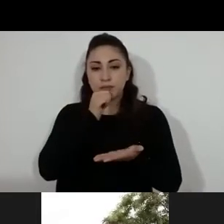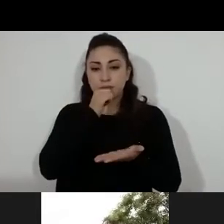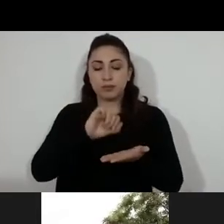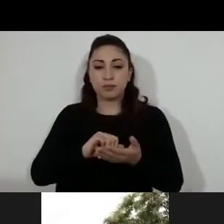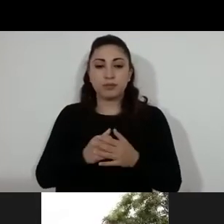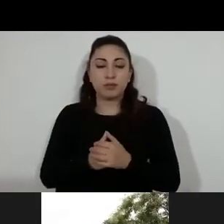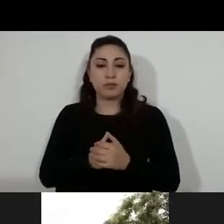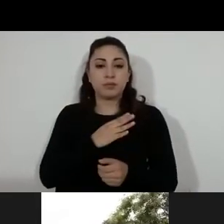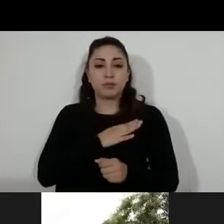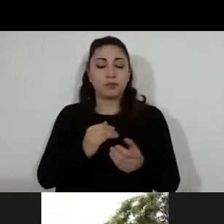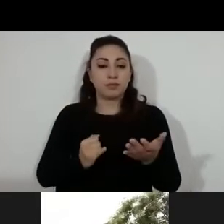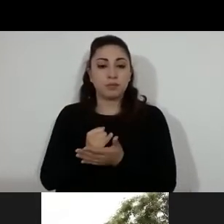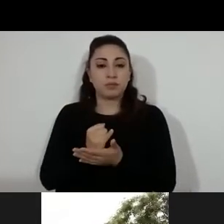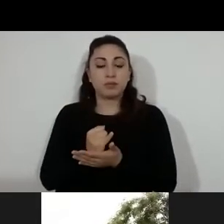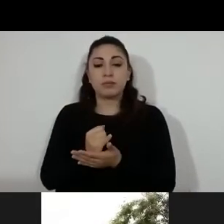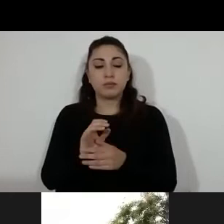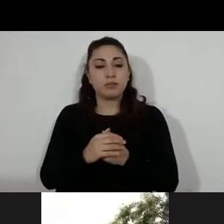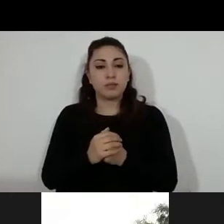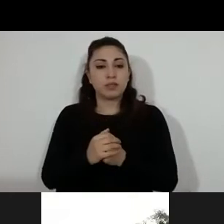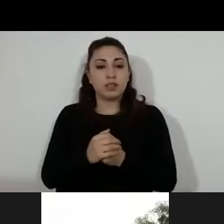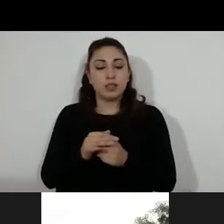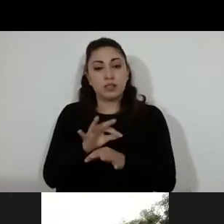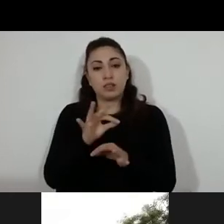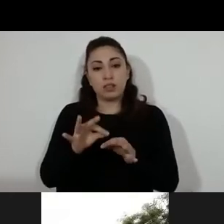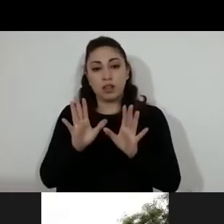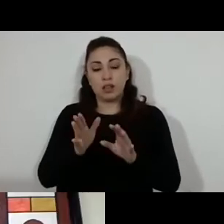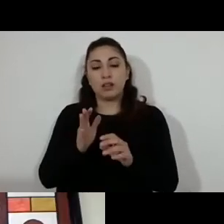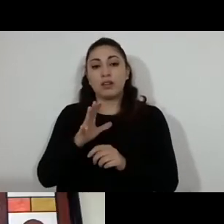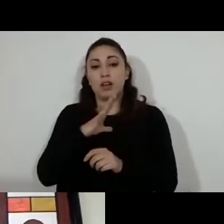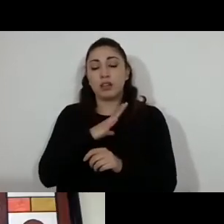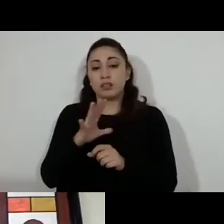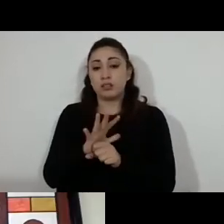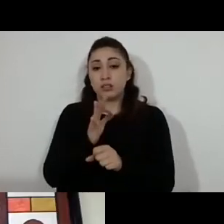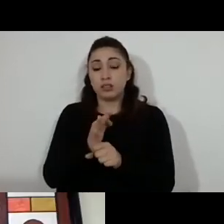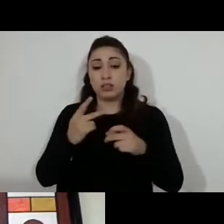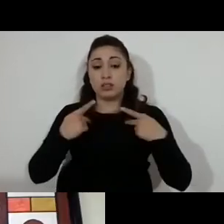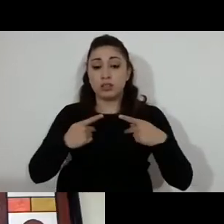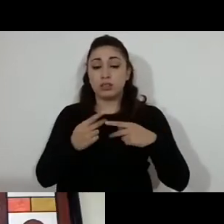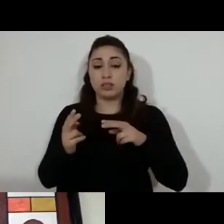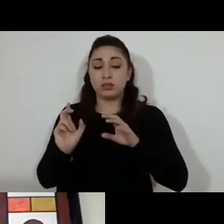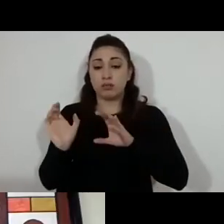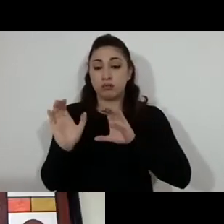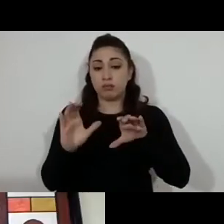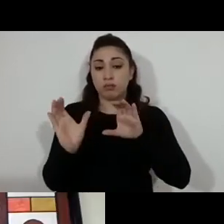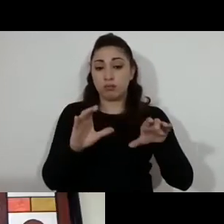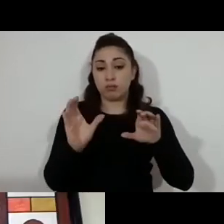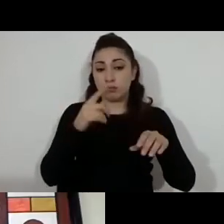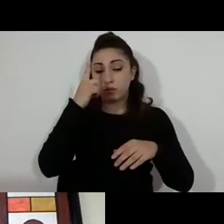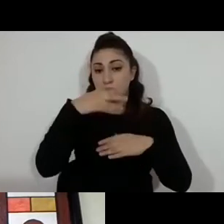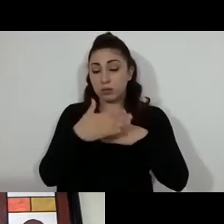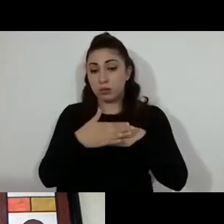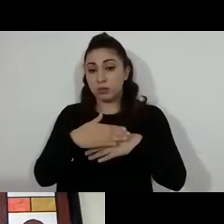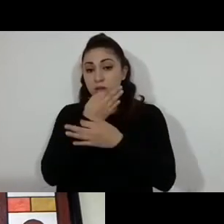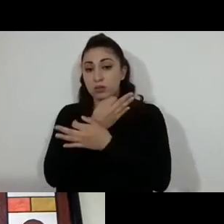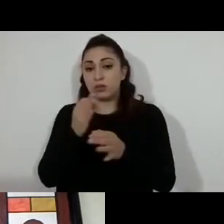ha sido aclarada desierta, nosotros vamos a considerar si existen condiciones para una próxima convocatoria. De